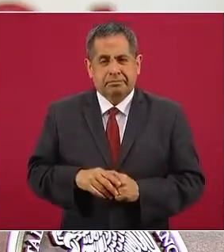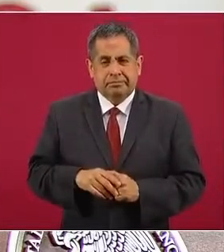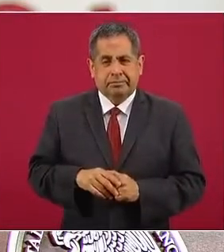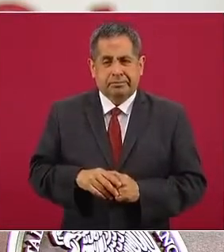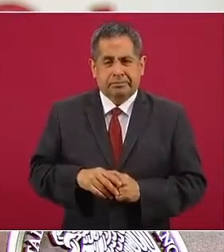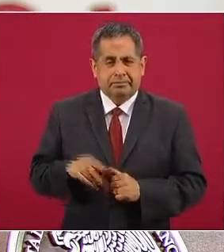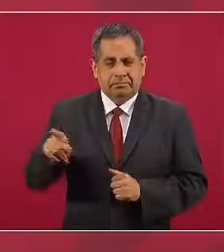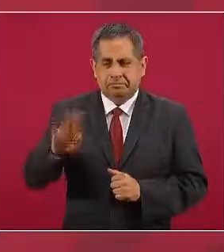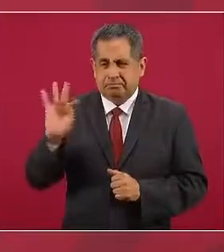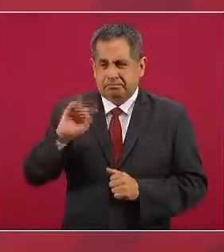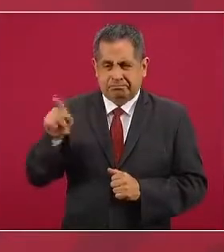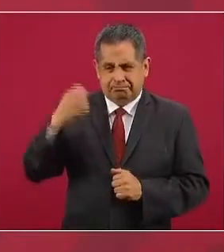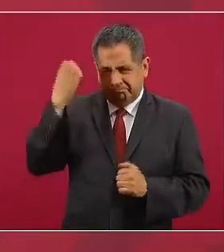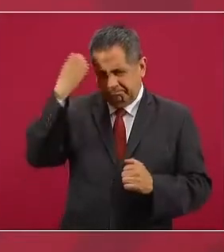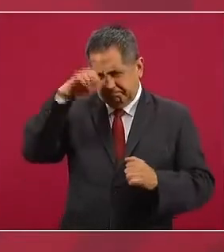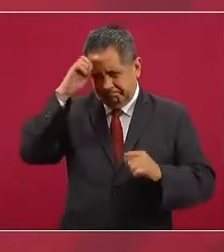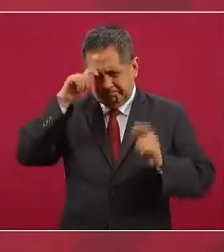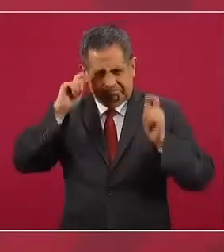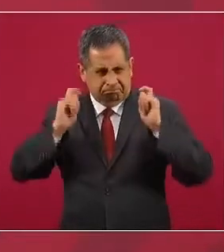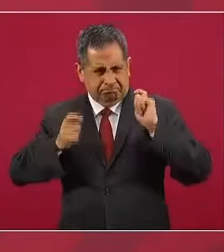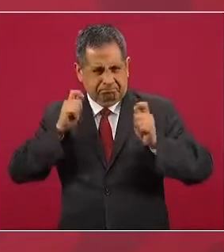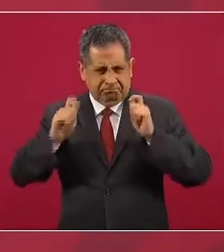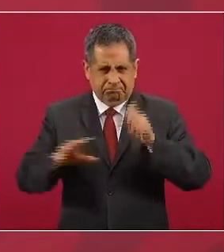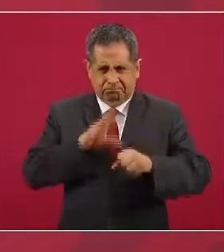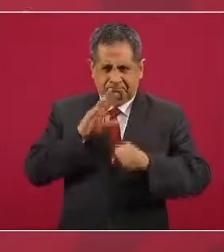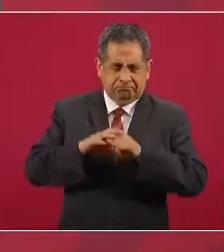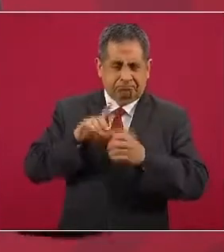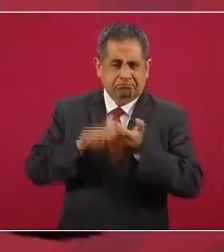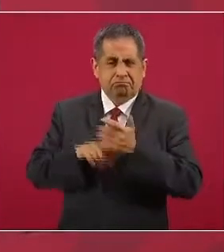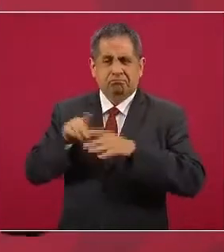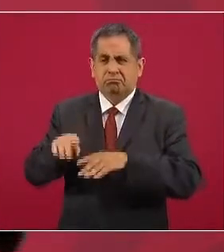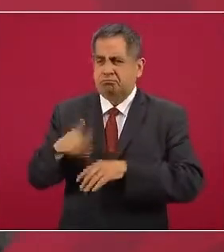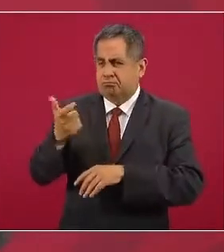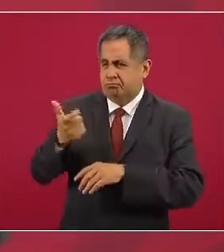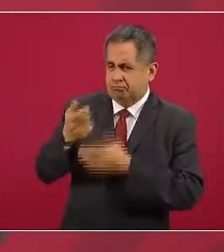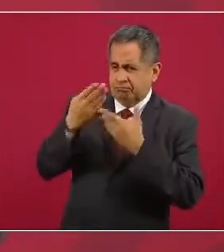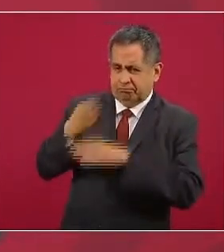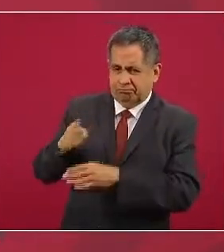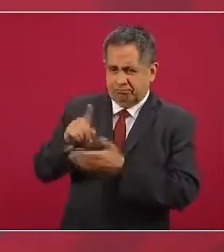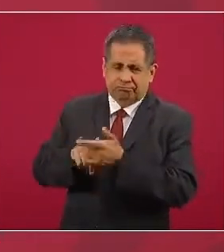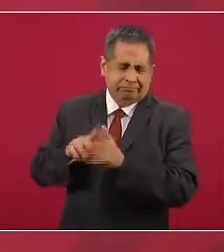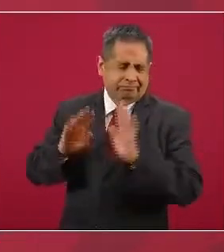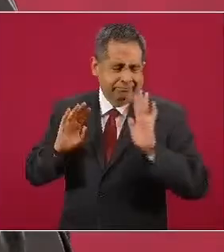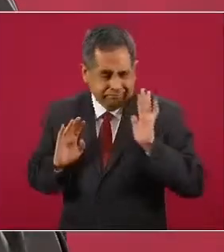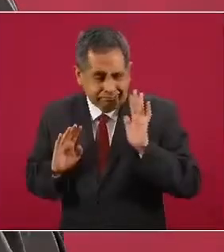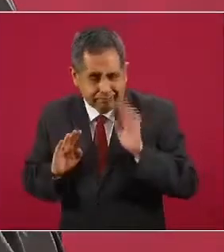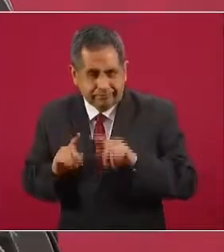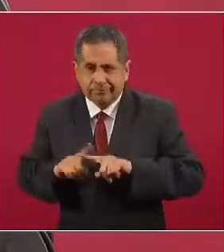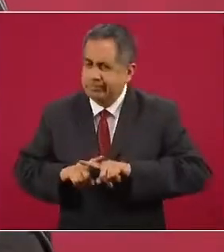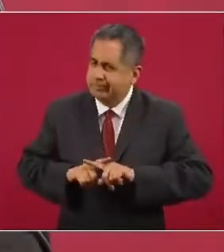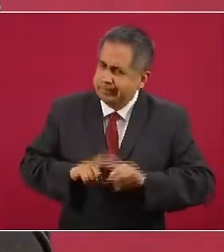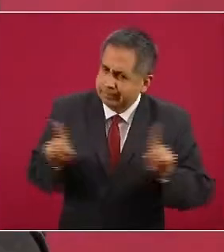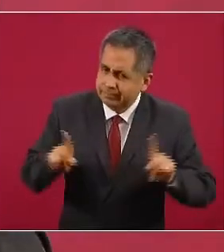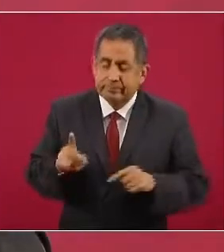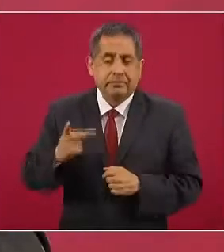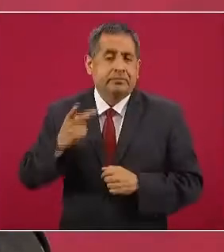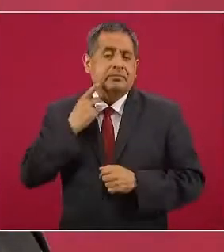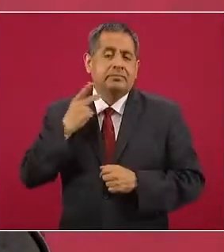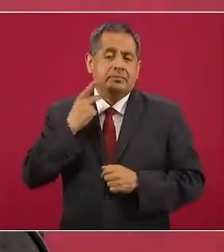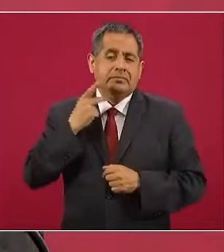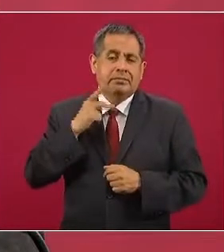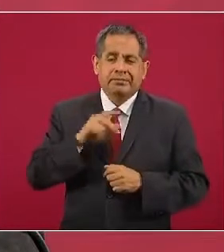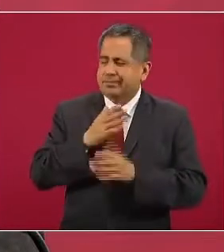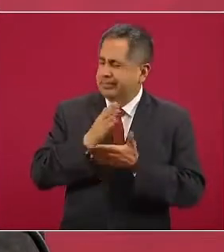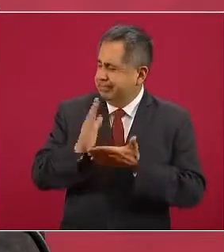experta en manejos financieros, pero la política es otra